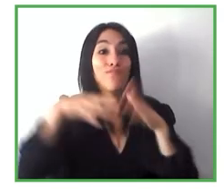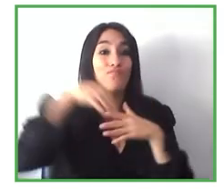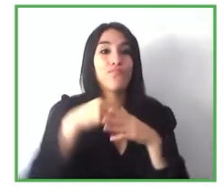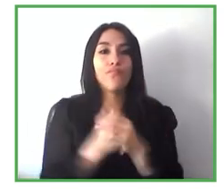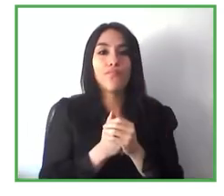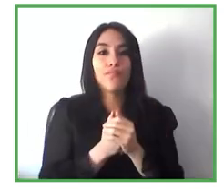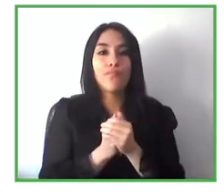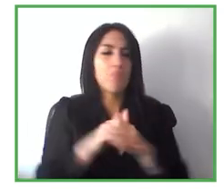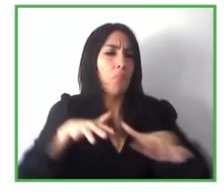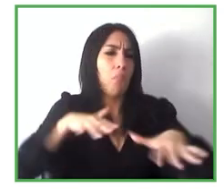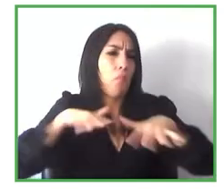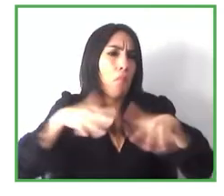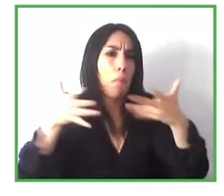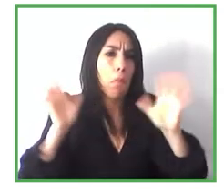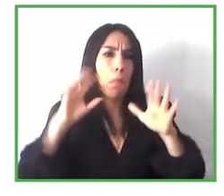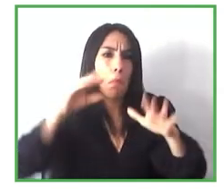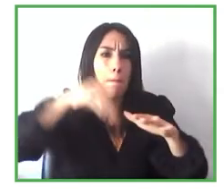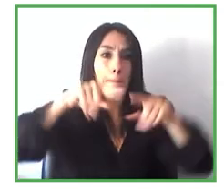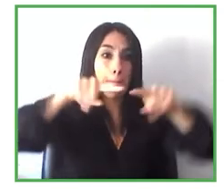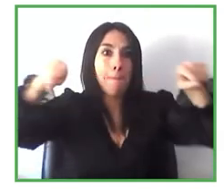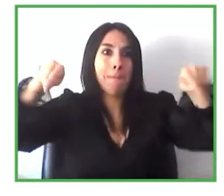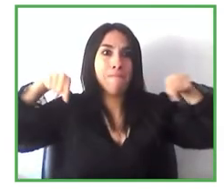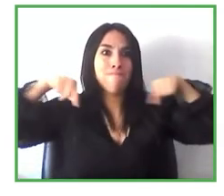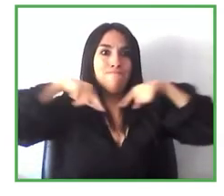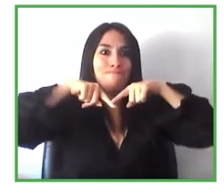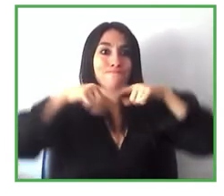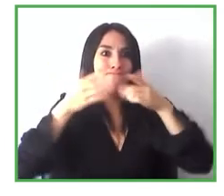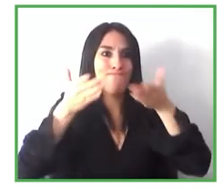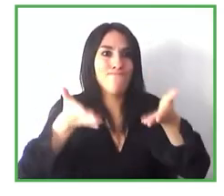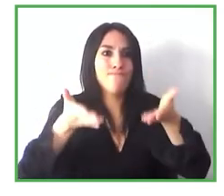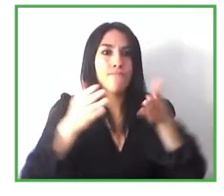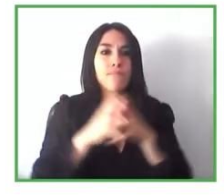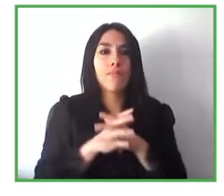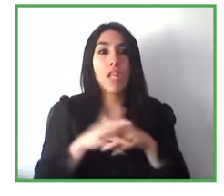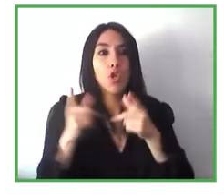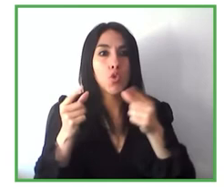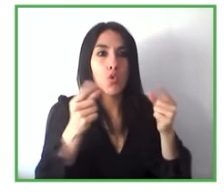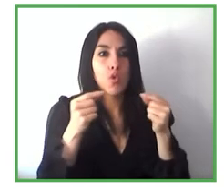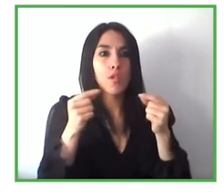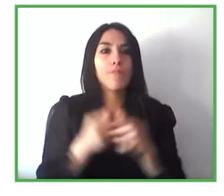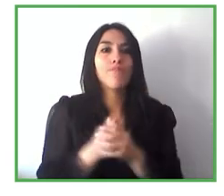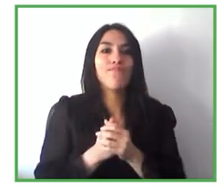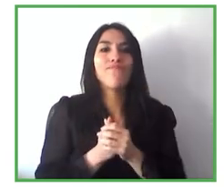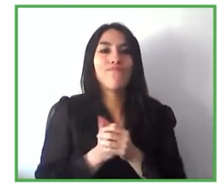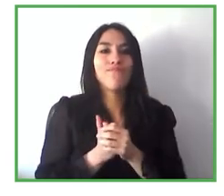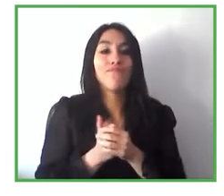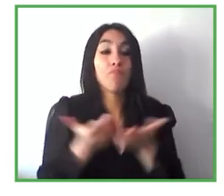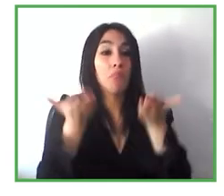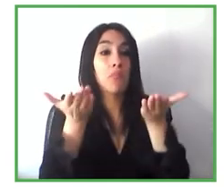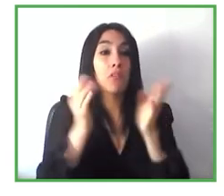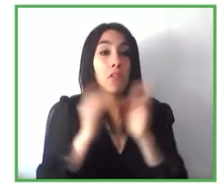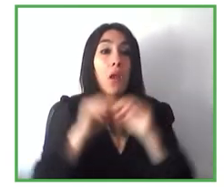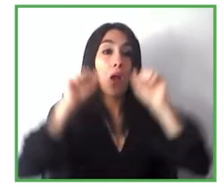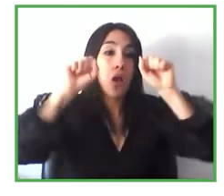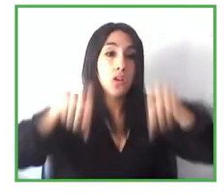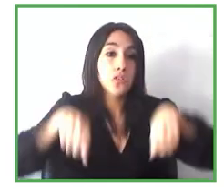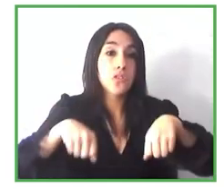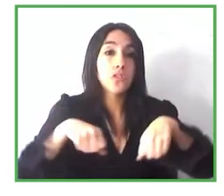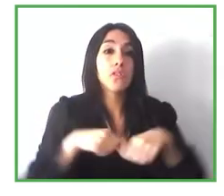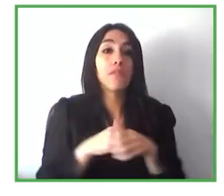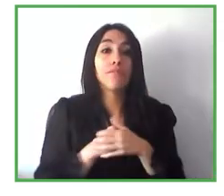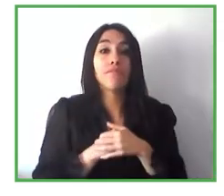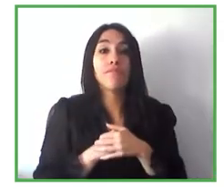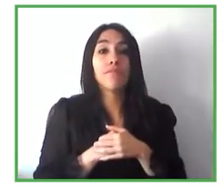si os dais cuenta estamos haciendo que los productos físicos sean capaces de analizar las interacciones de sus usuarios